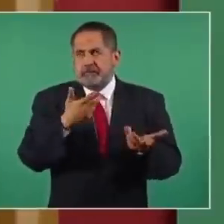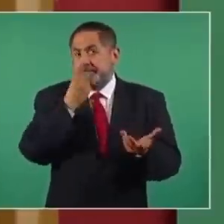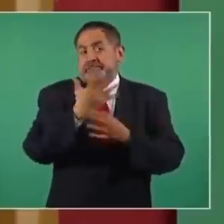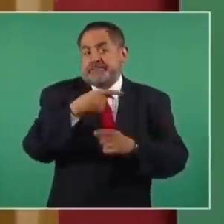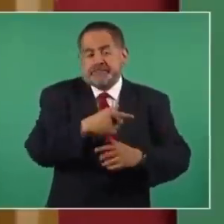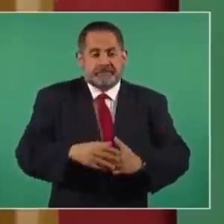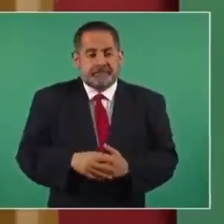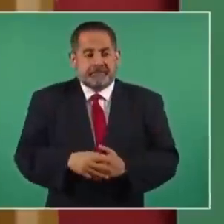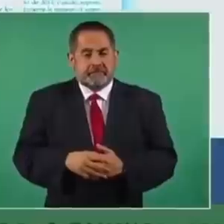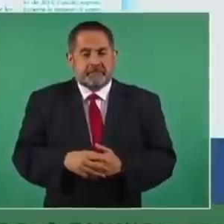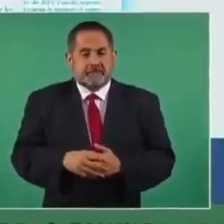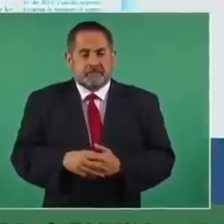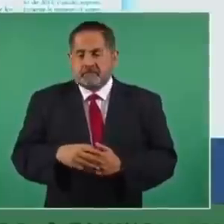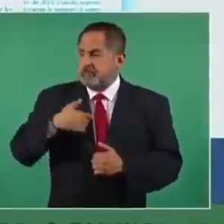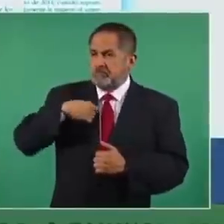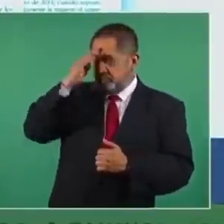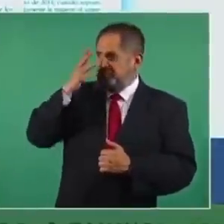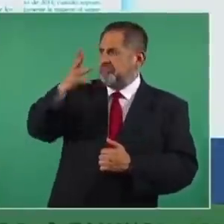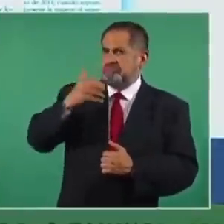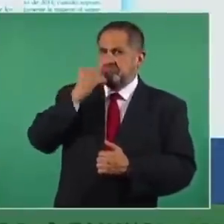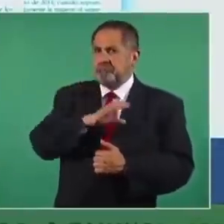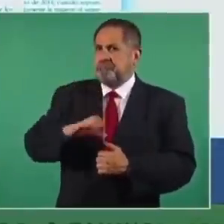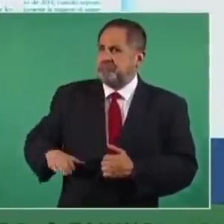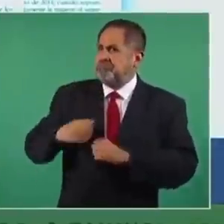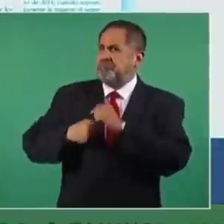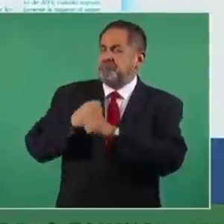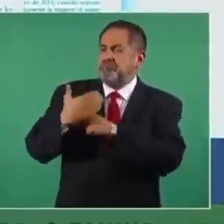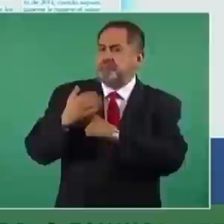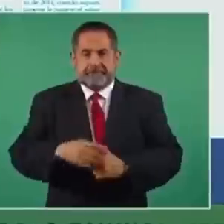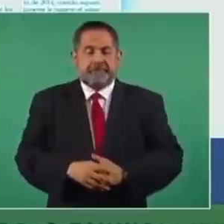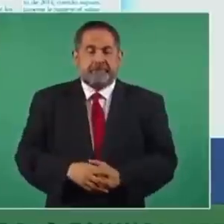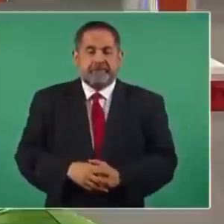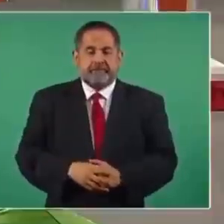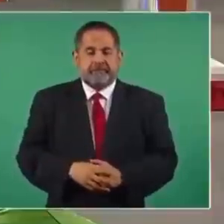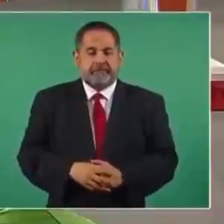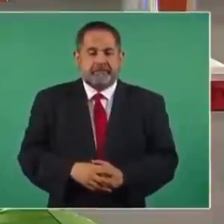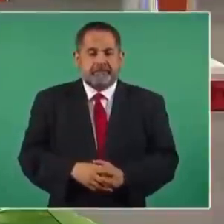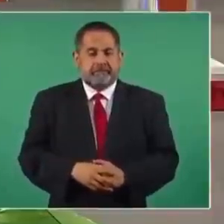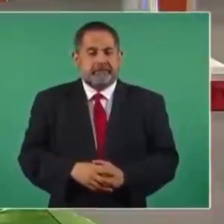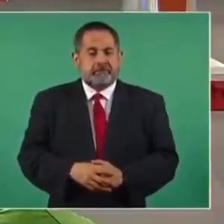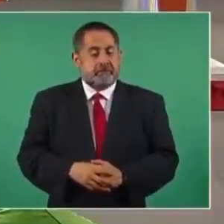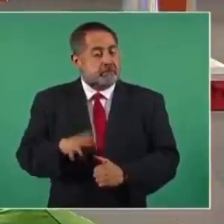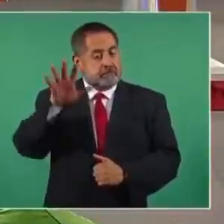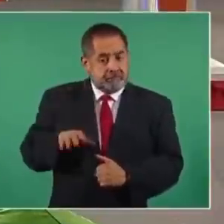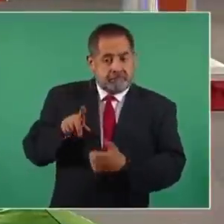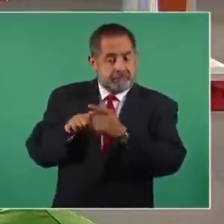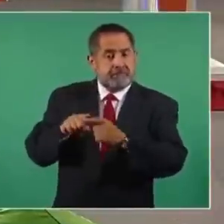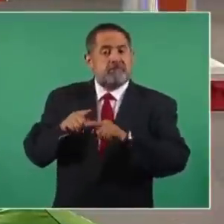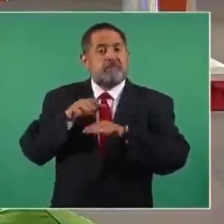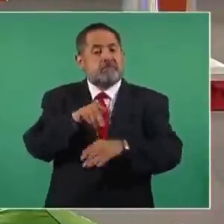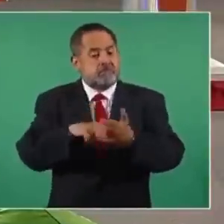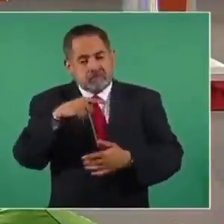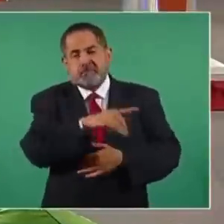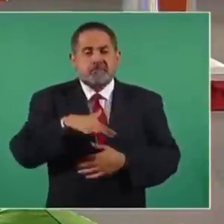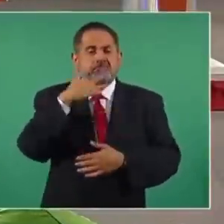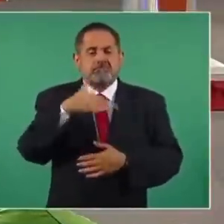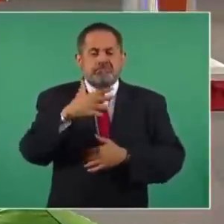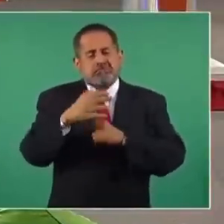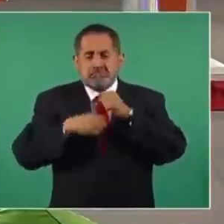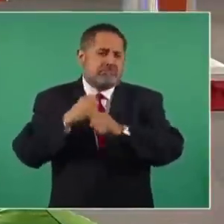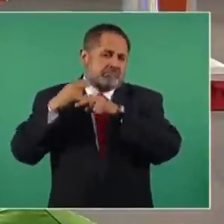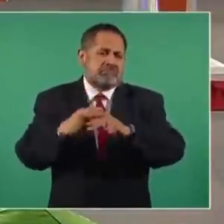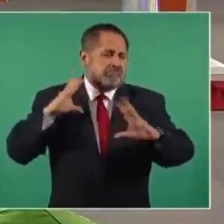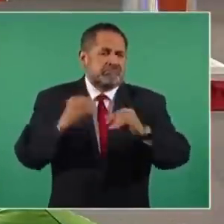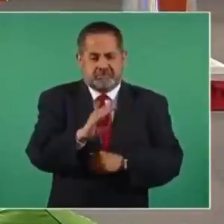ya lo está proyectando para ser el candidato del 2024. Todo esto tiene que ver con la corrupción que imperó